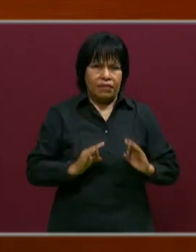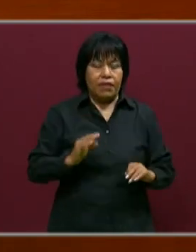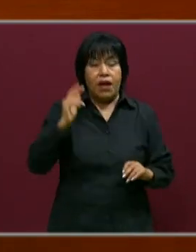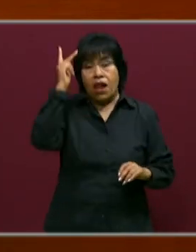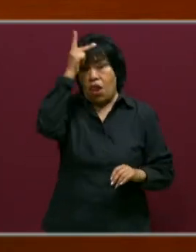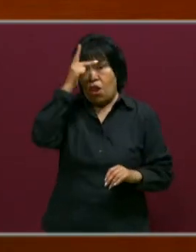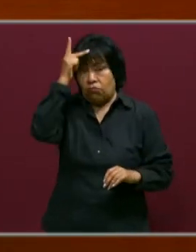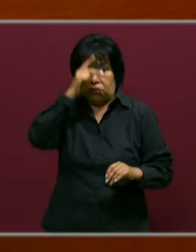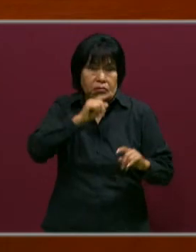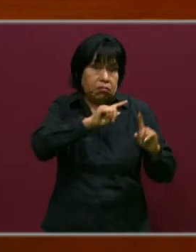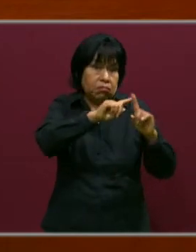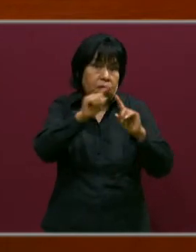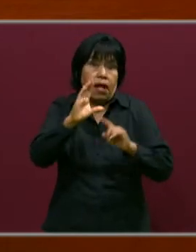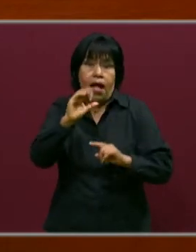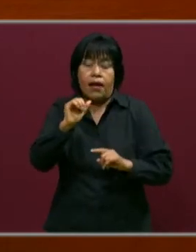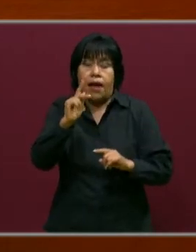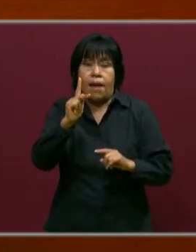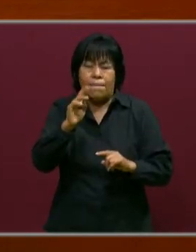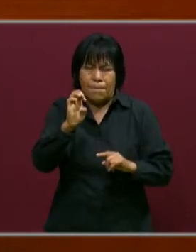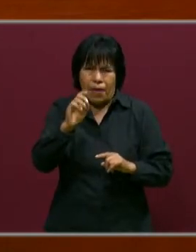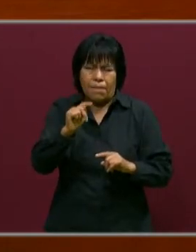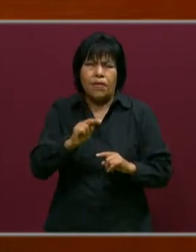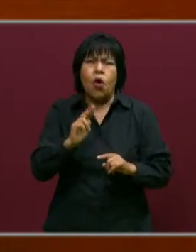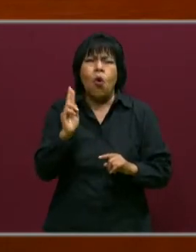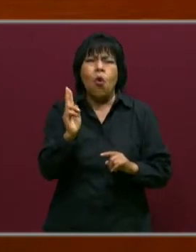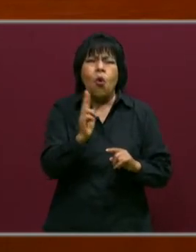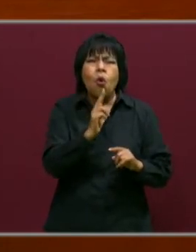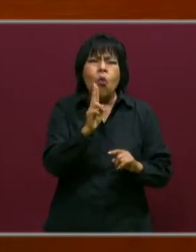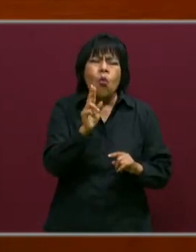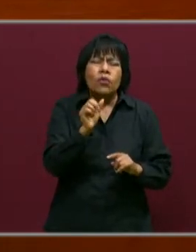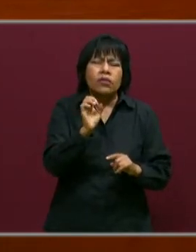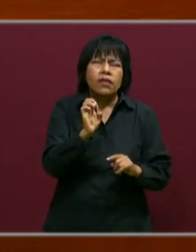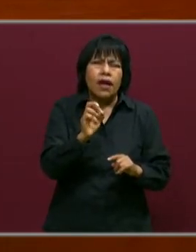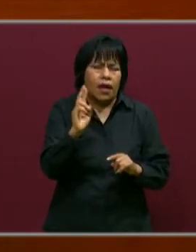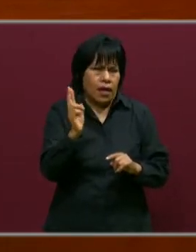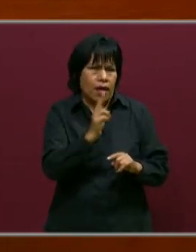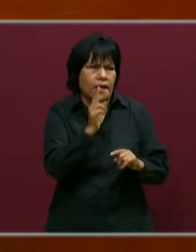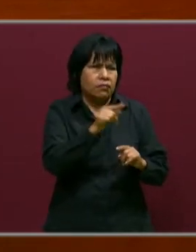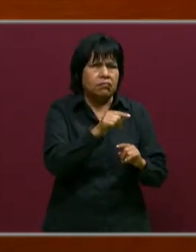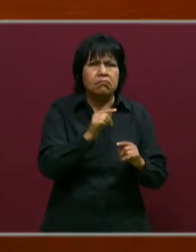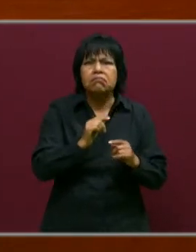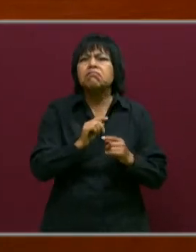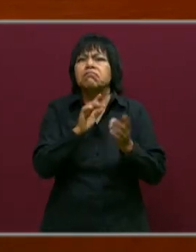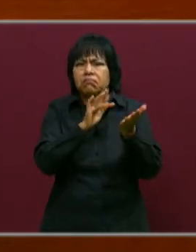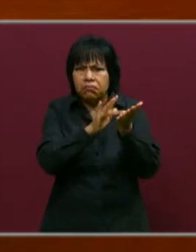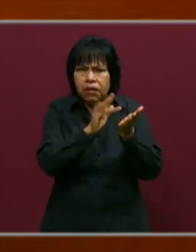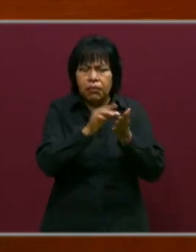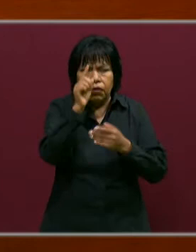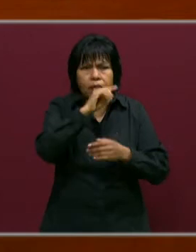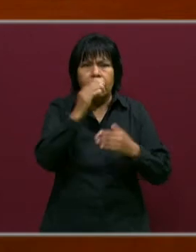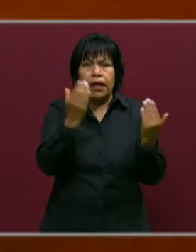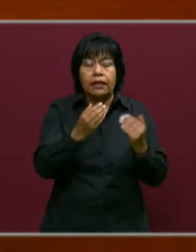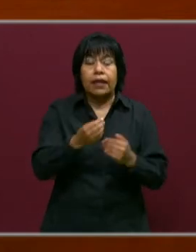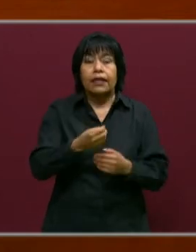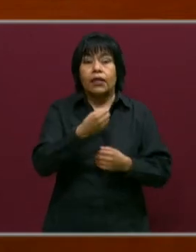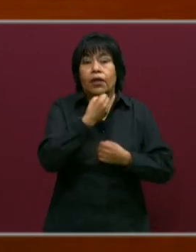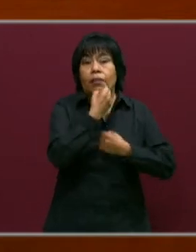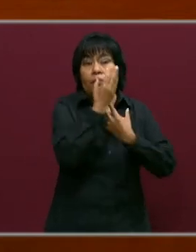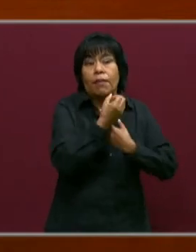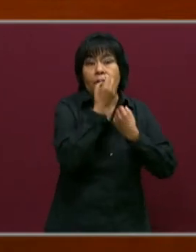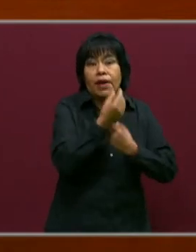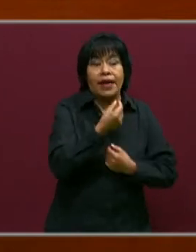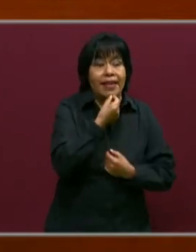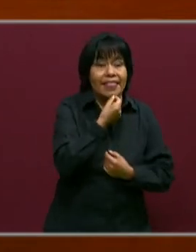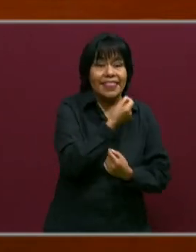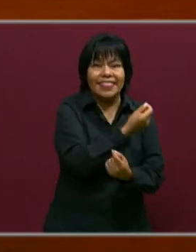psicólogos de CAPEP o de USAER, nos han sido de mucha ayuda para poder hacer que los niños expresen cada vez más